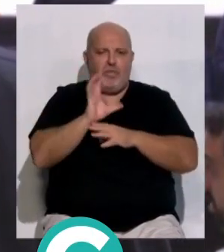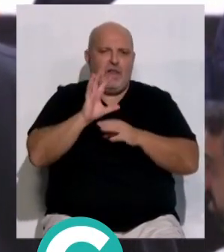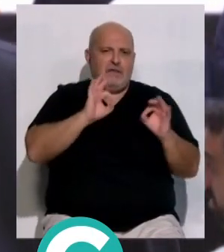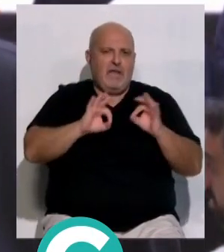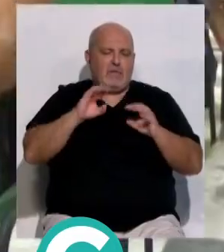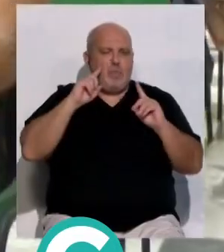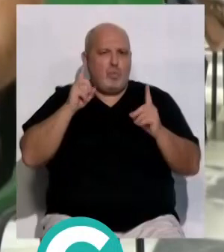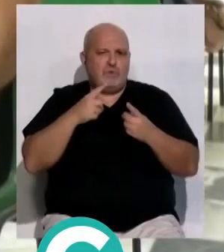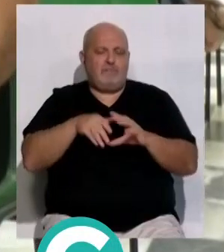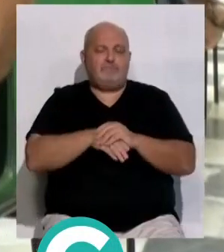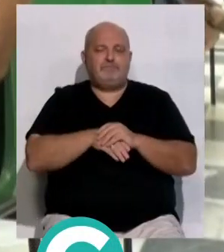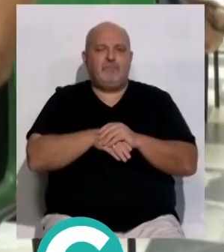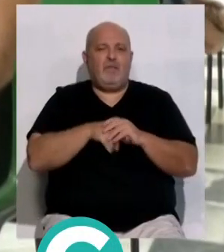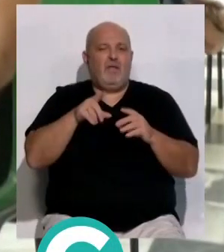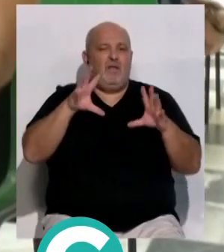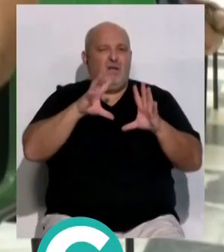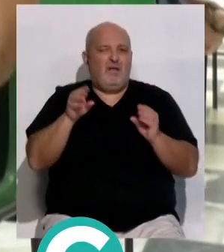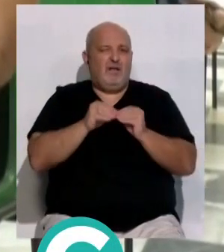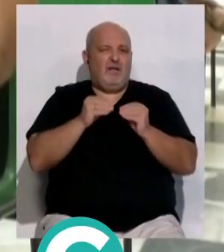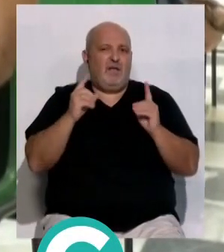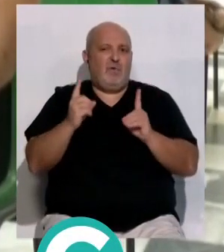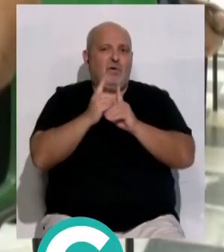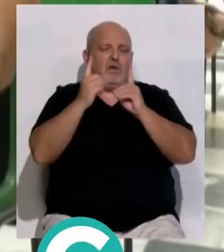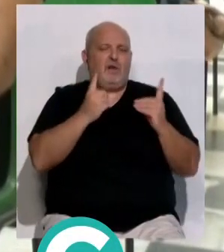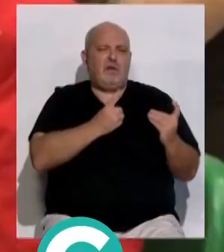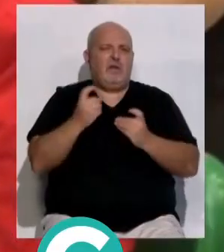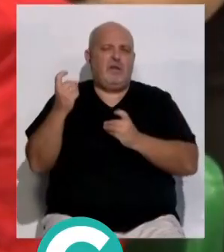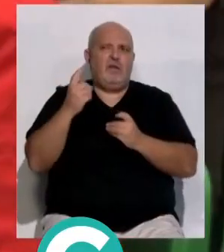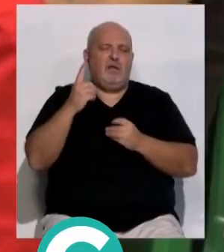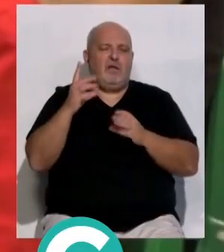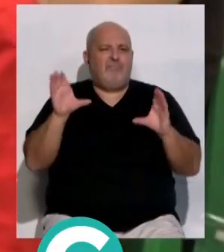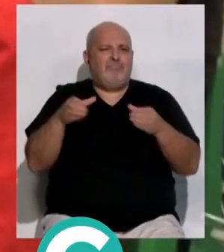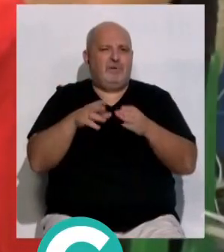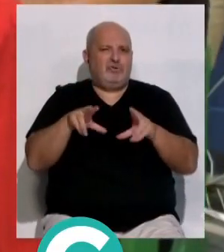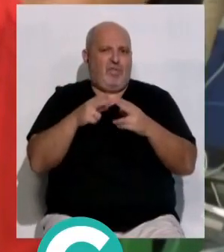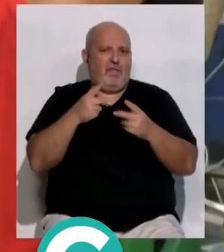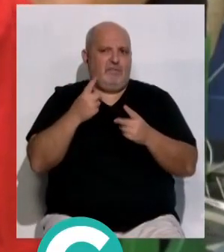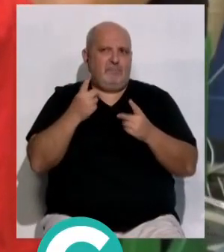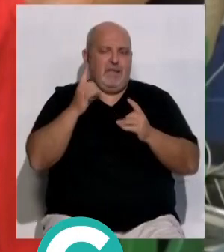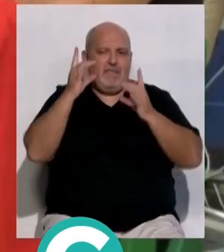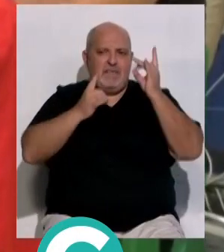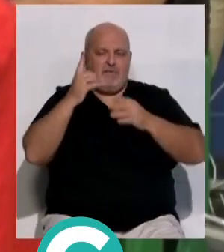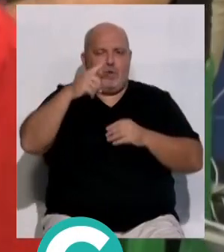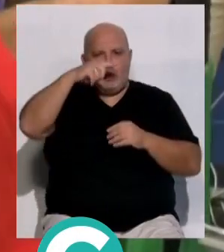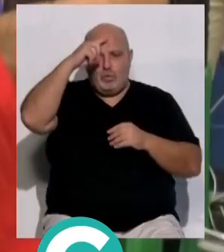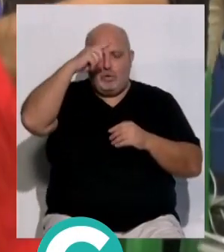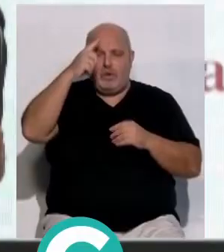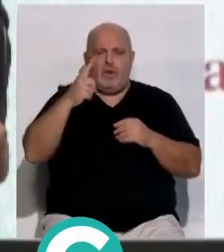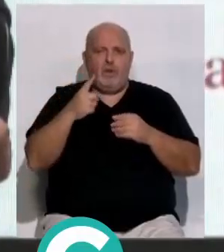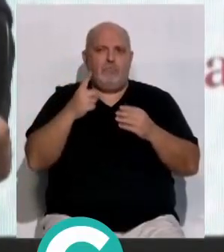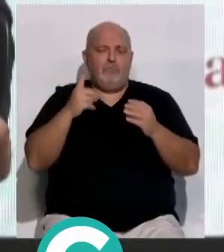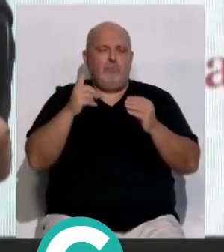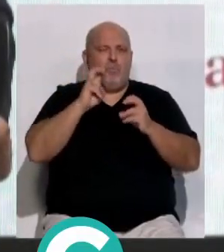teatro, música. Entre las conclusiones del encuentro destaca la necesidad de implicar al conjunto de la sociedad en las iniciativas culturales y la